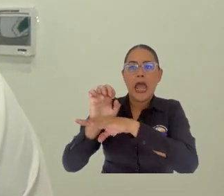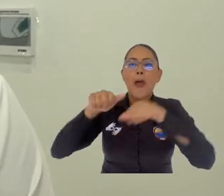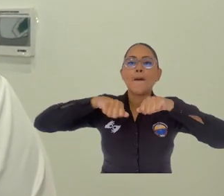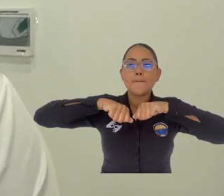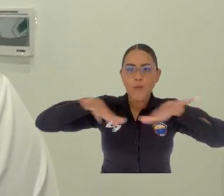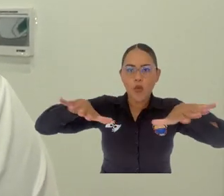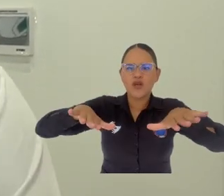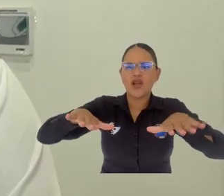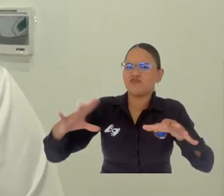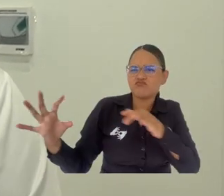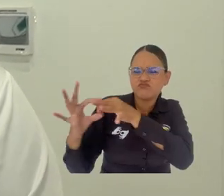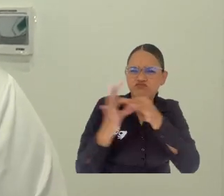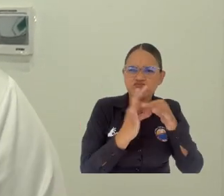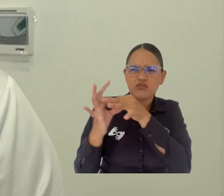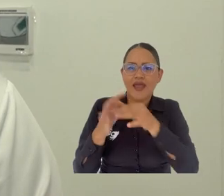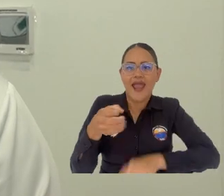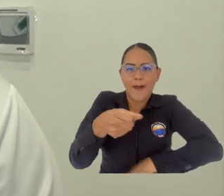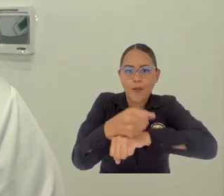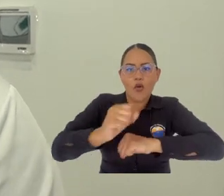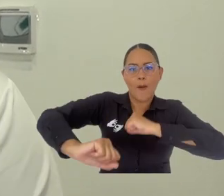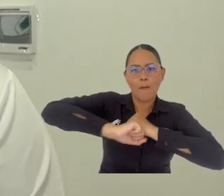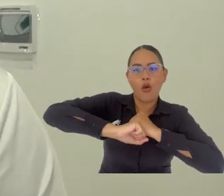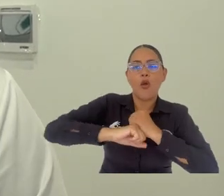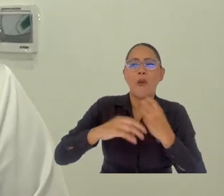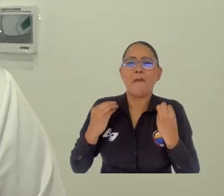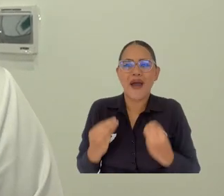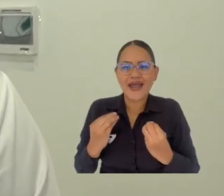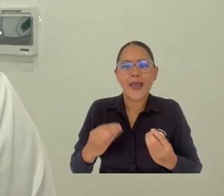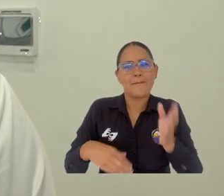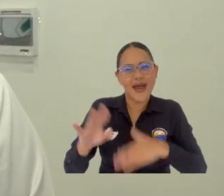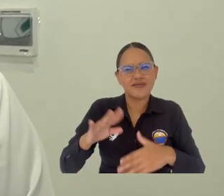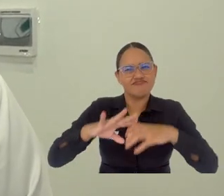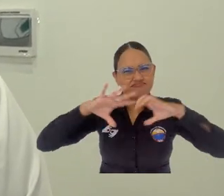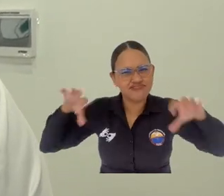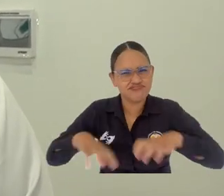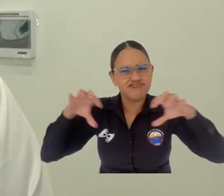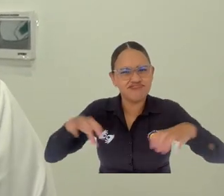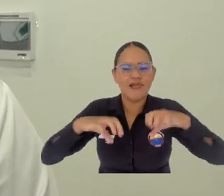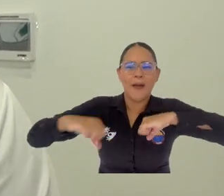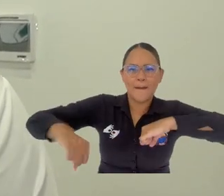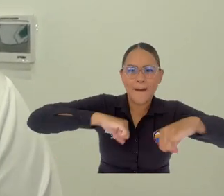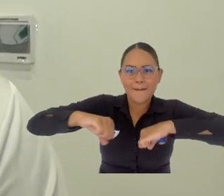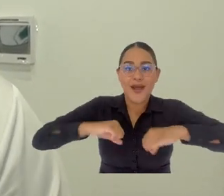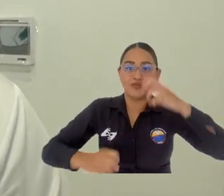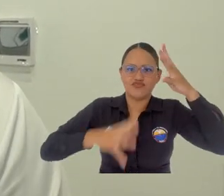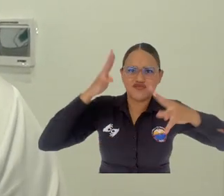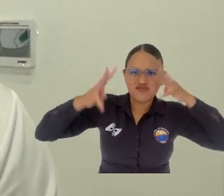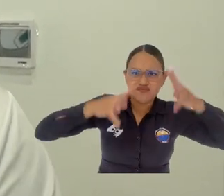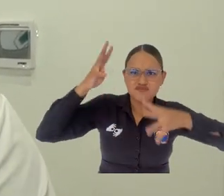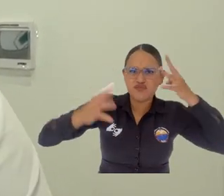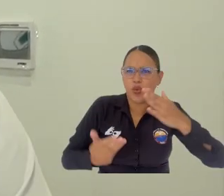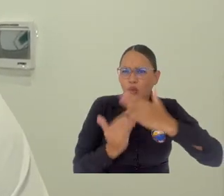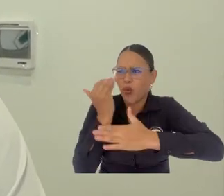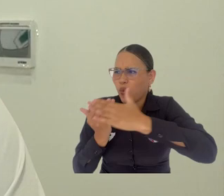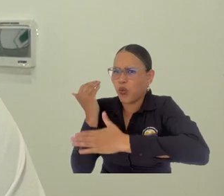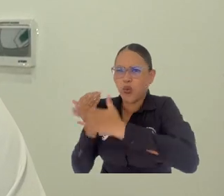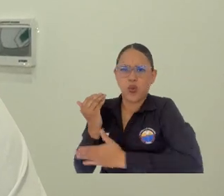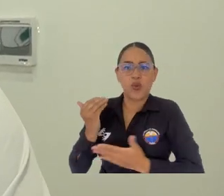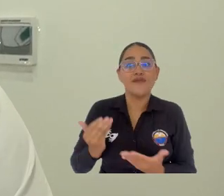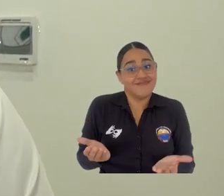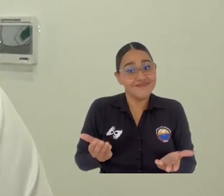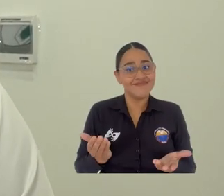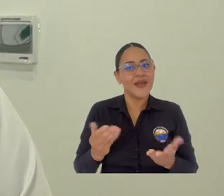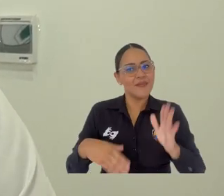buscan es sumar esfuerzos, articular actividades y más que todo en innovación en